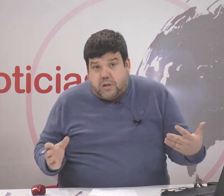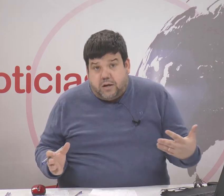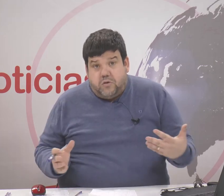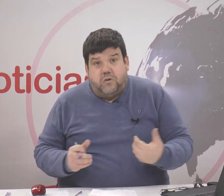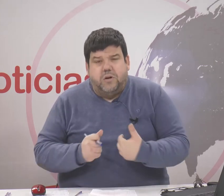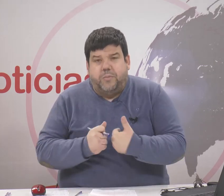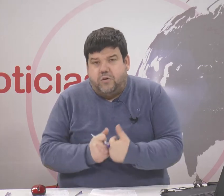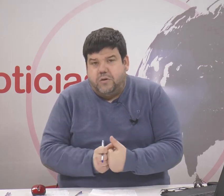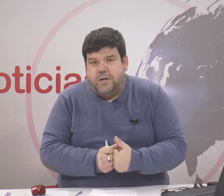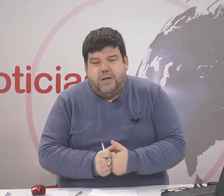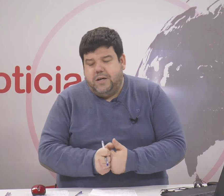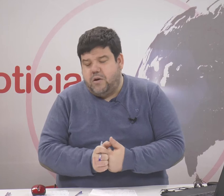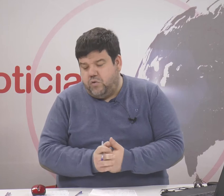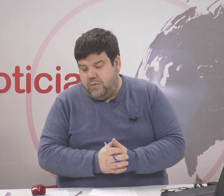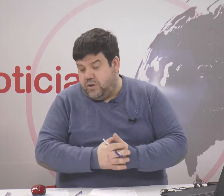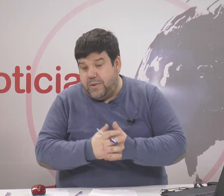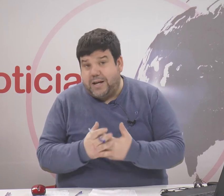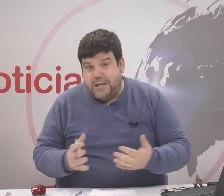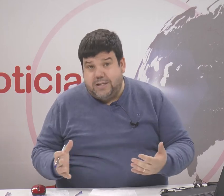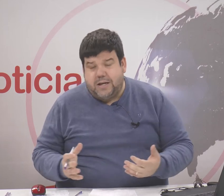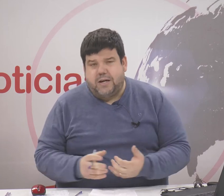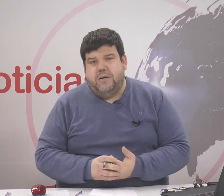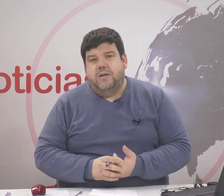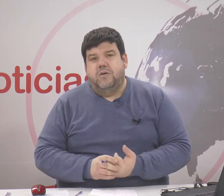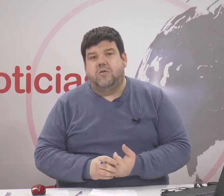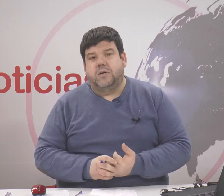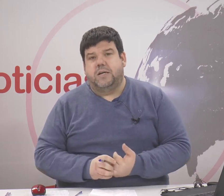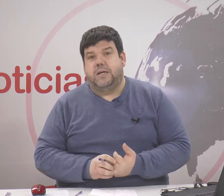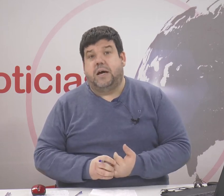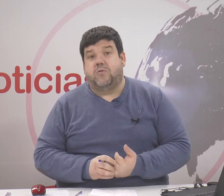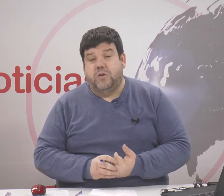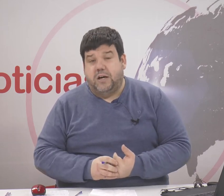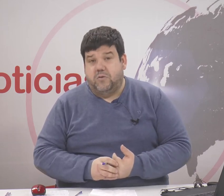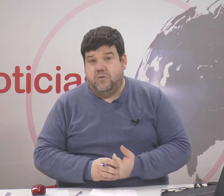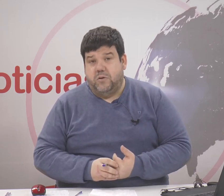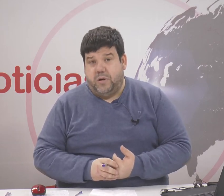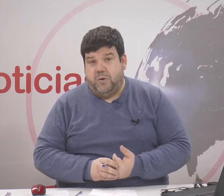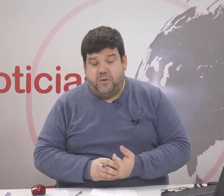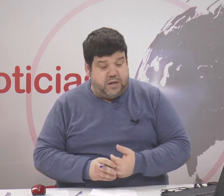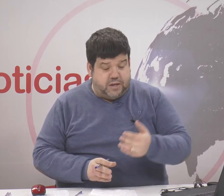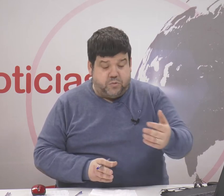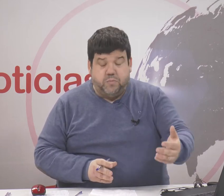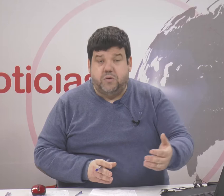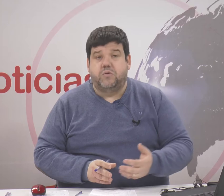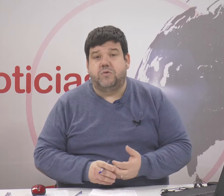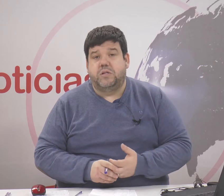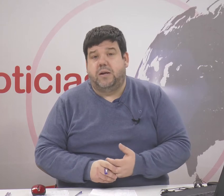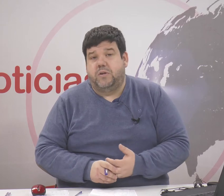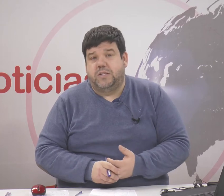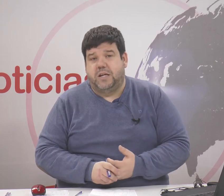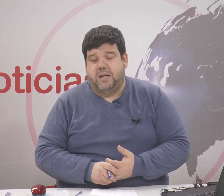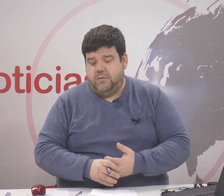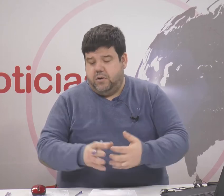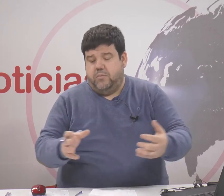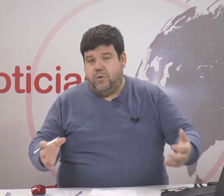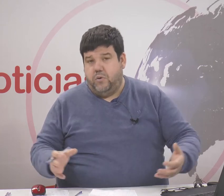lo quiera contar, yo creo que lo mejor es que escuchemos de manera íntegra lo que ha comunicado Manuel Erdozain hace unos minutos, y a la